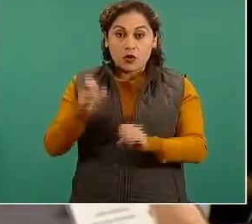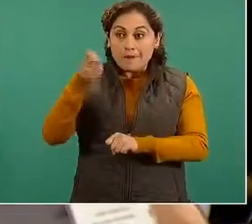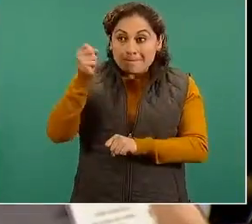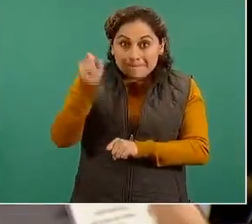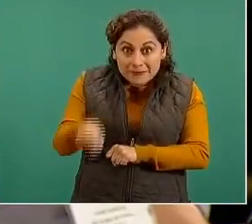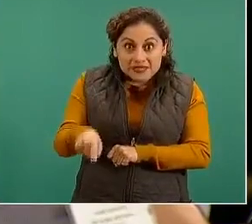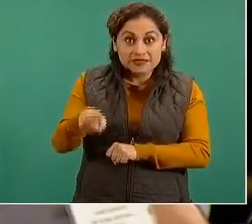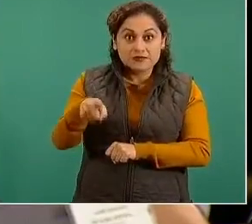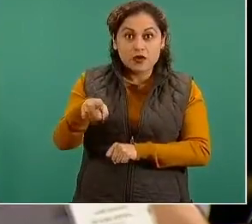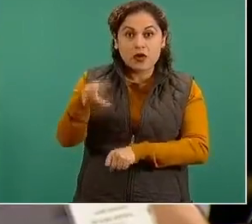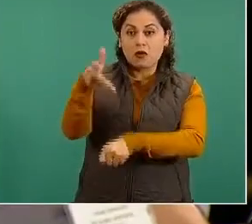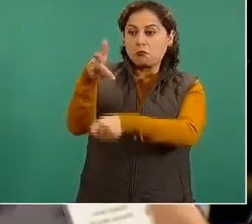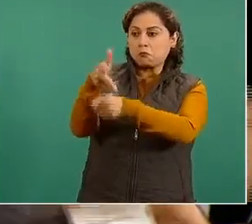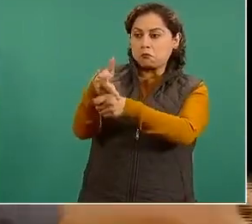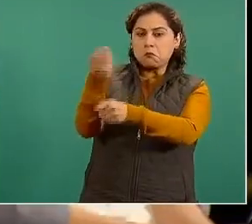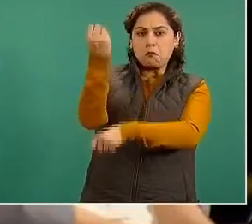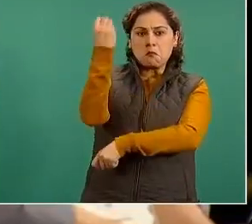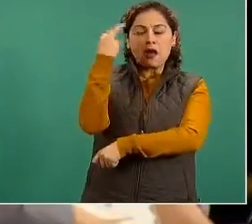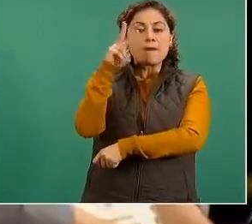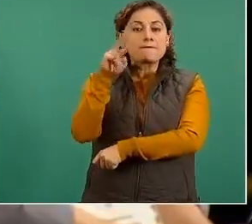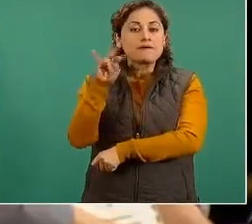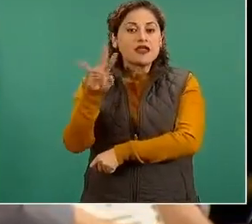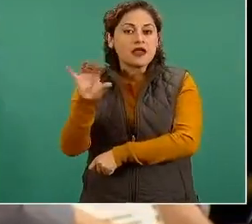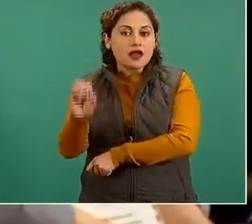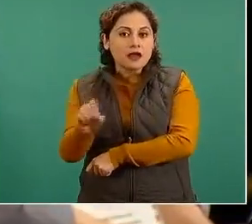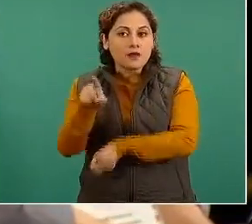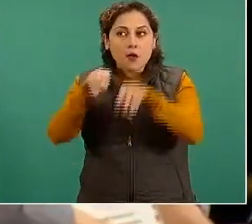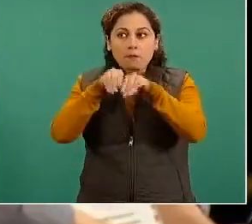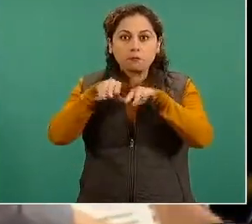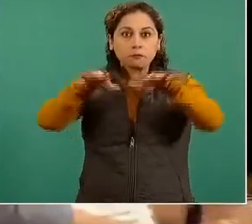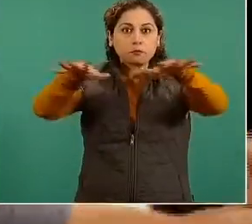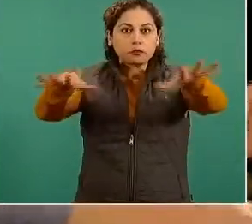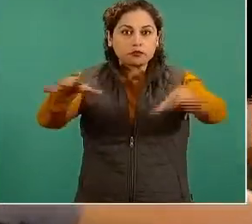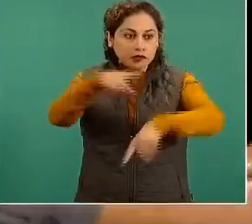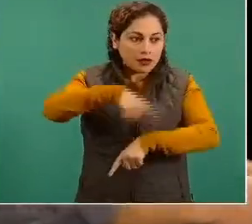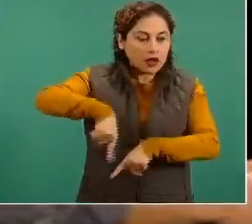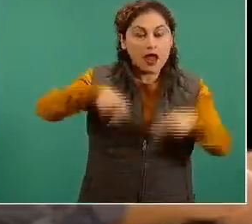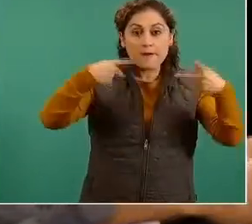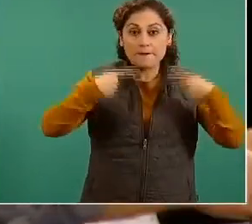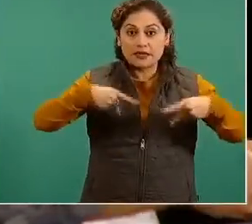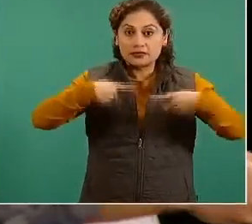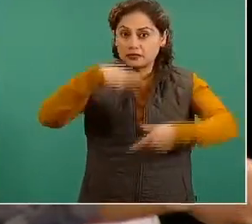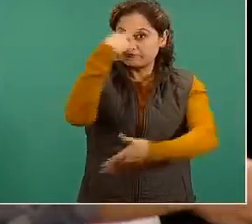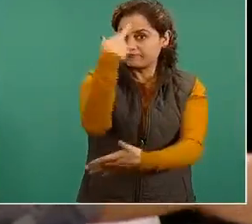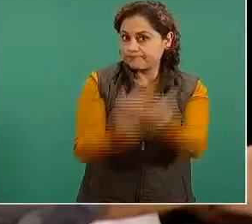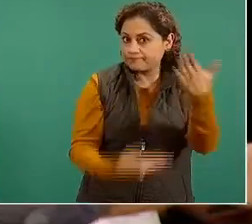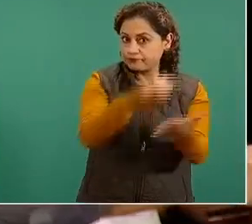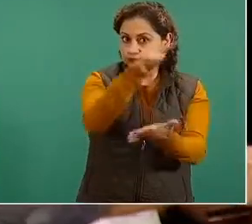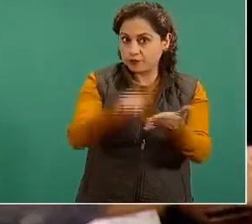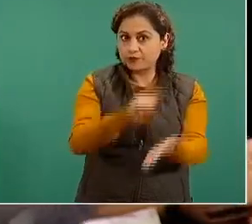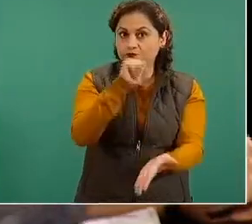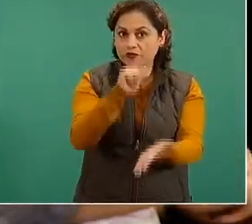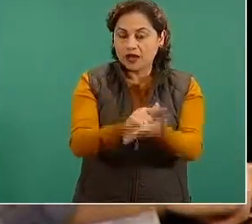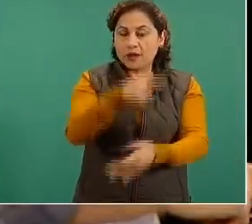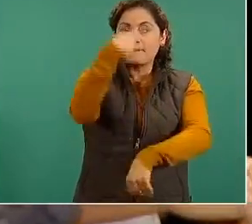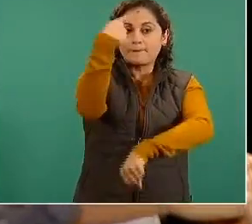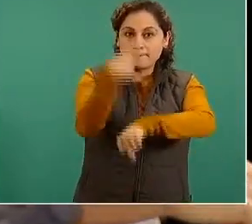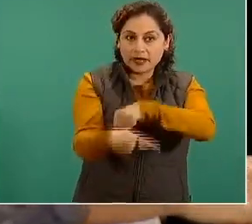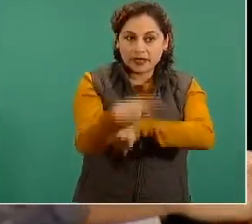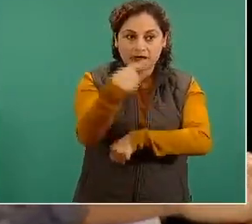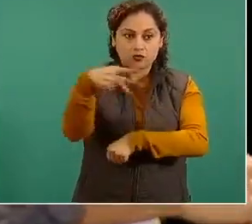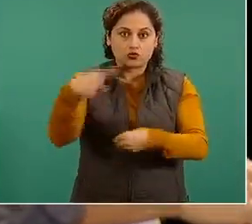Y realmente estos servidores de la ley están precisamente expuestos. Y no nos hablemos también de ellos, también hablamos de lo que mencionaba, los